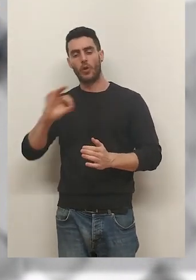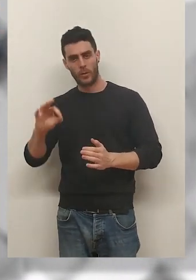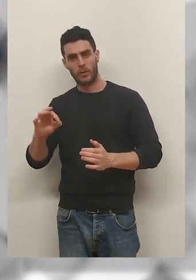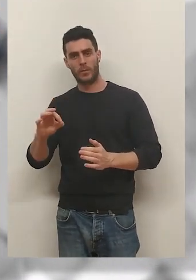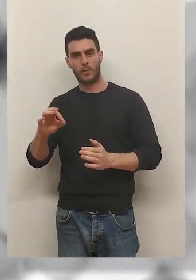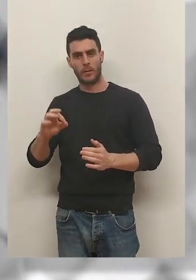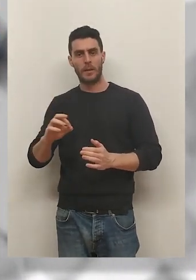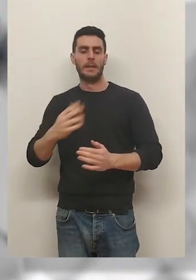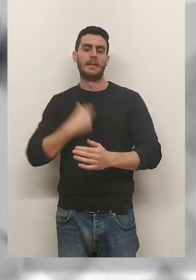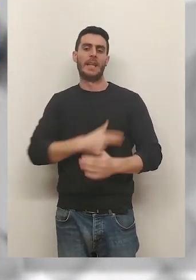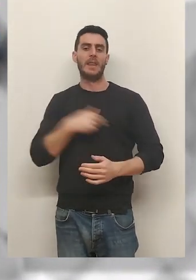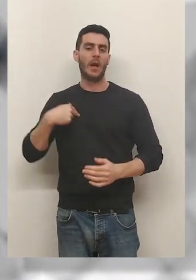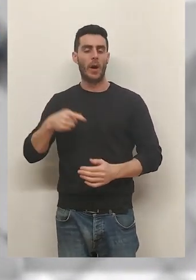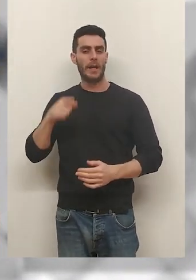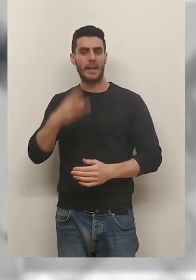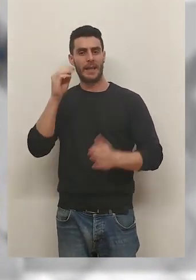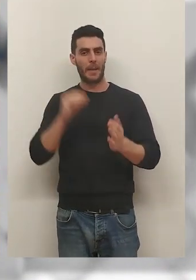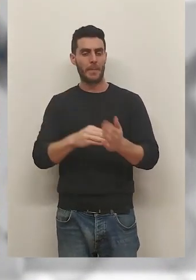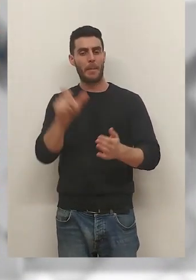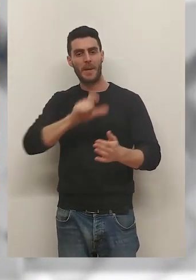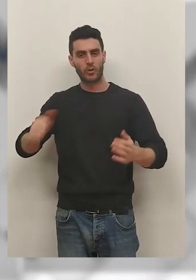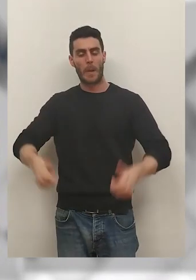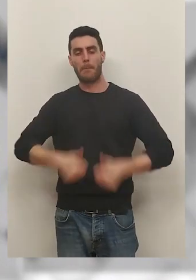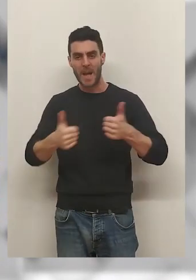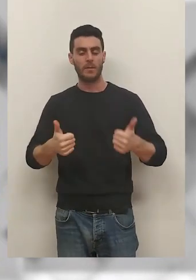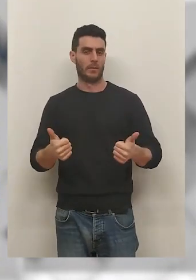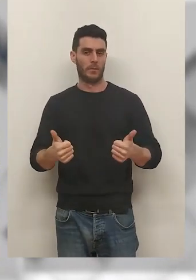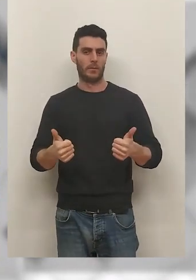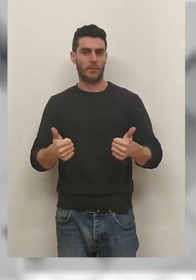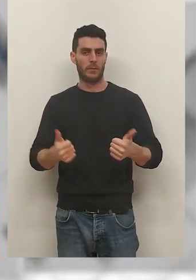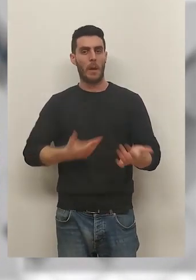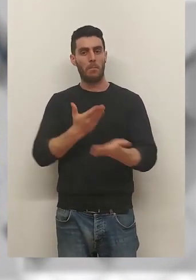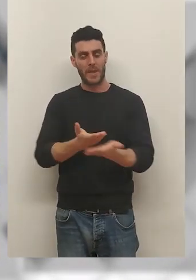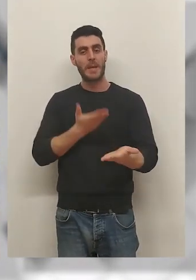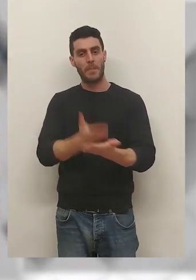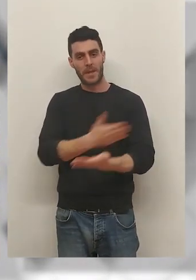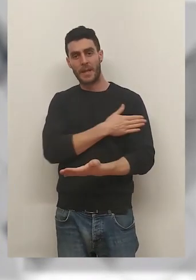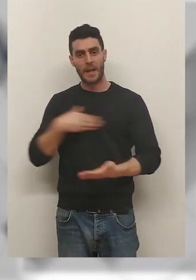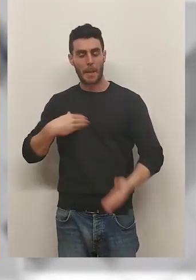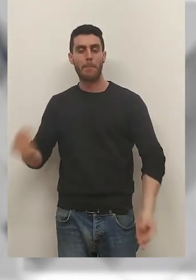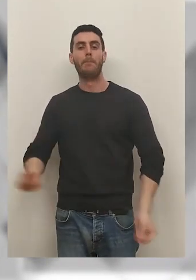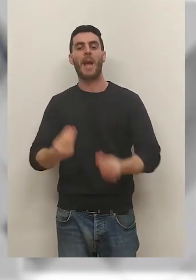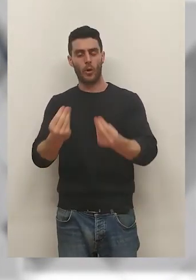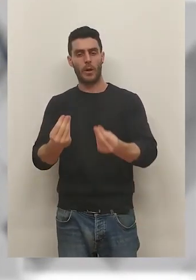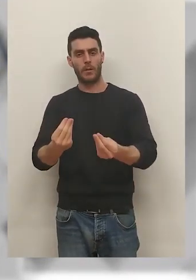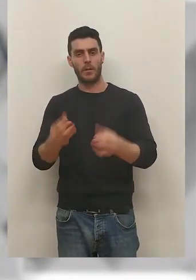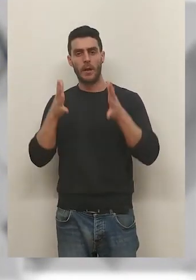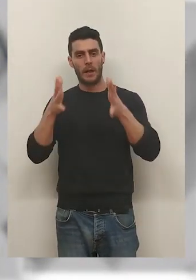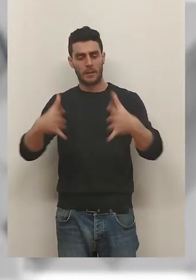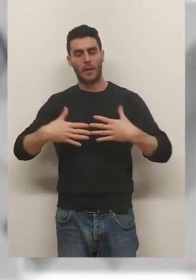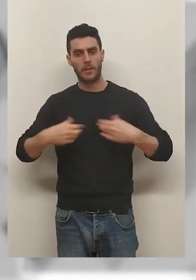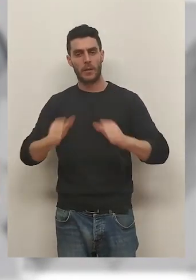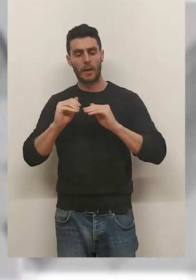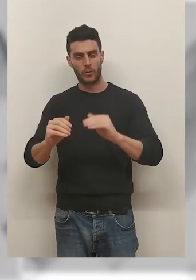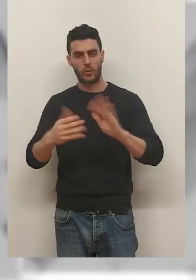del residencial Santiago. Aquí hay más de 3.000 personas que demandaban y querían una mejora en su asistencia